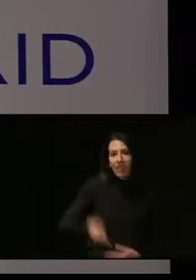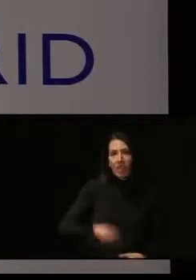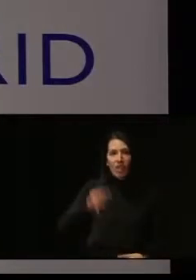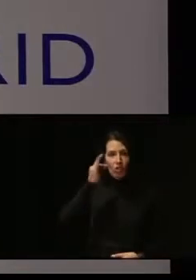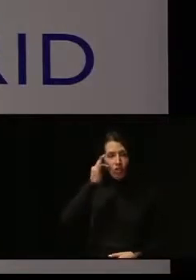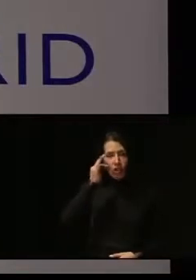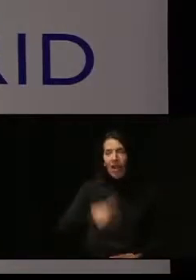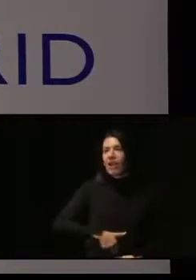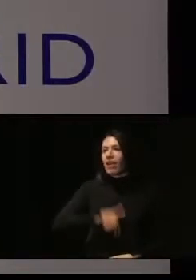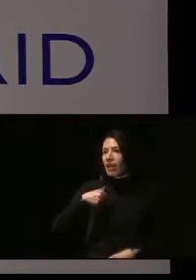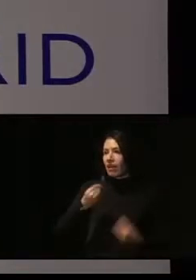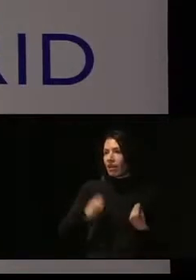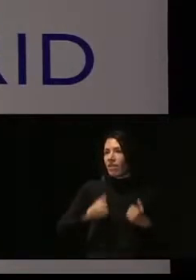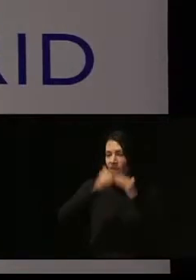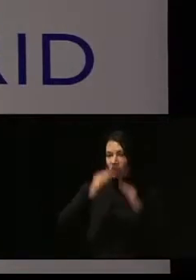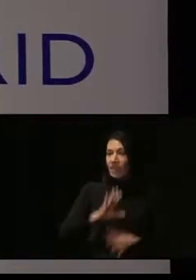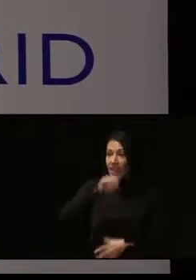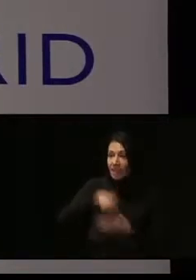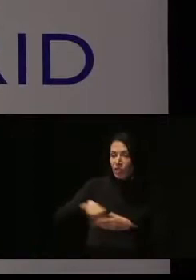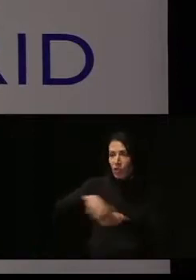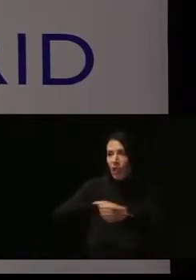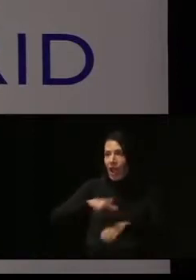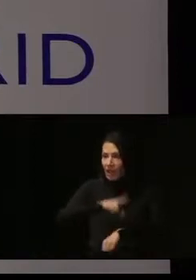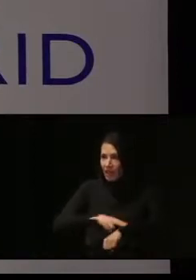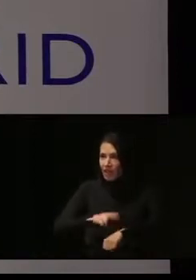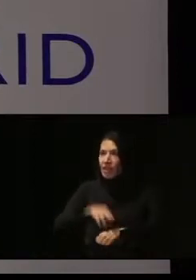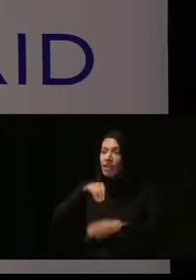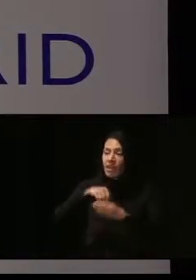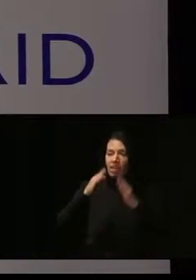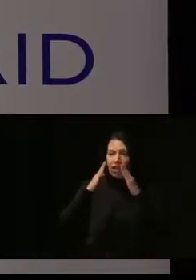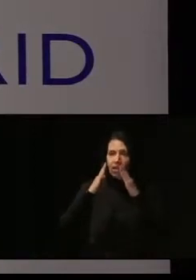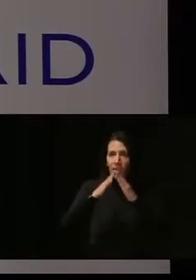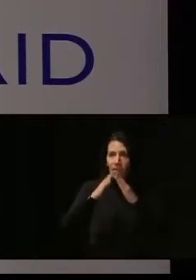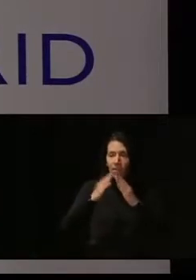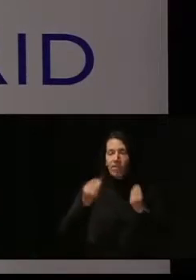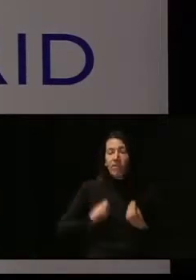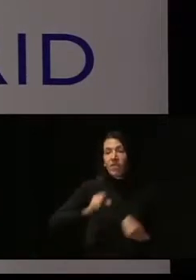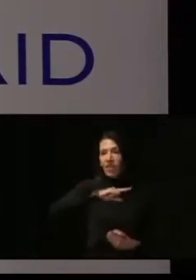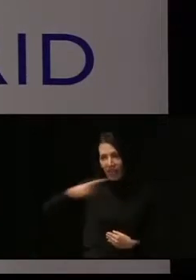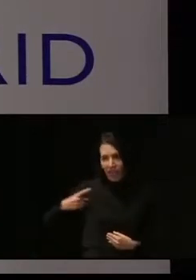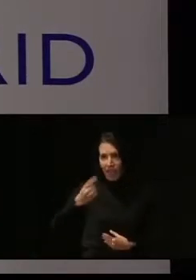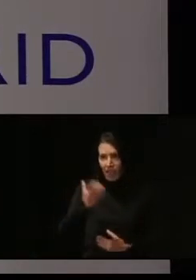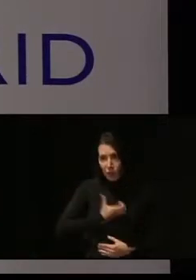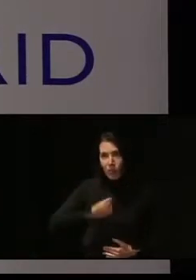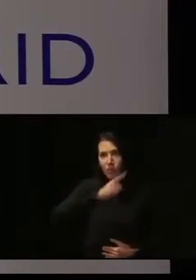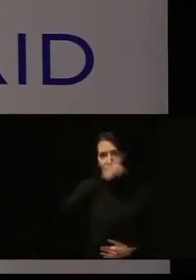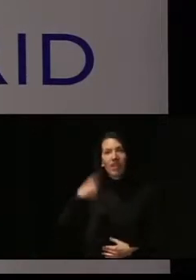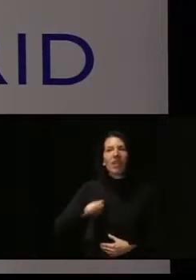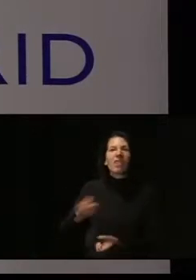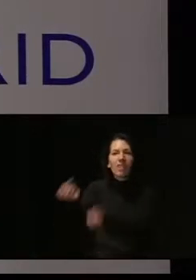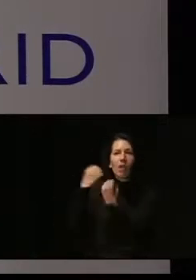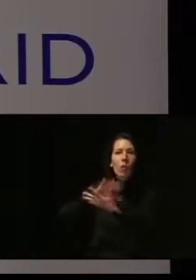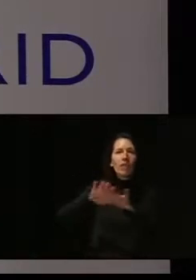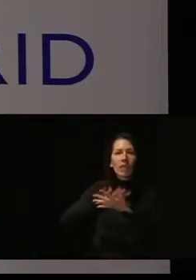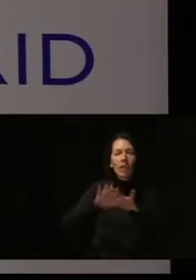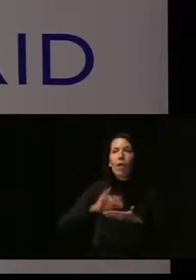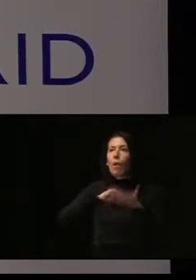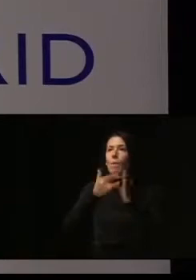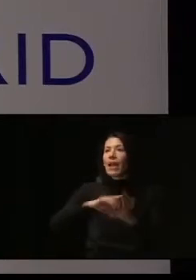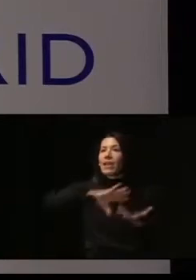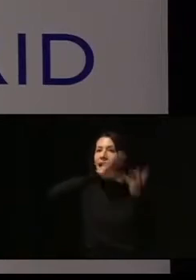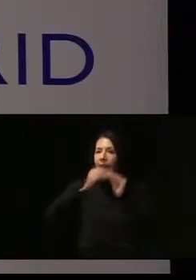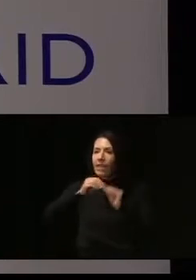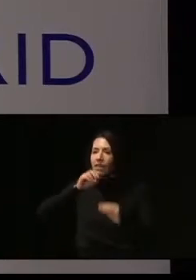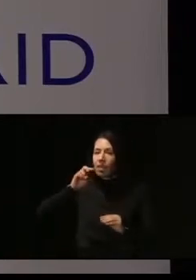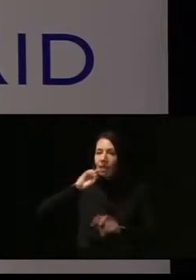Vivienda, Rehabilitación y Regeneración del Área Delegada de Vivienda del Ayuntamiento de Madrid. Y nos va a hablar planes, adapta, rehabilita y